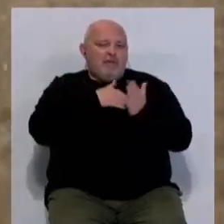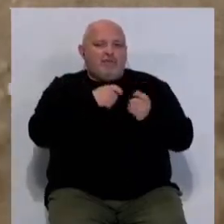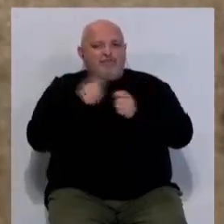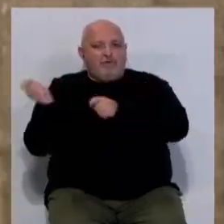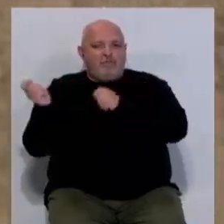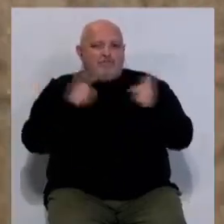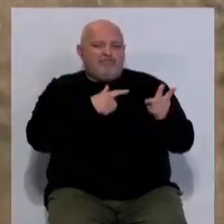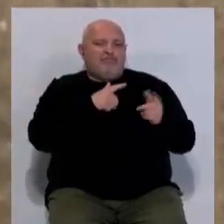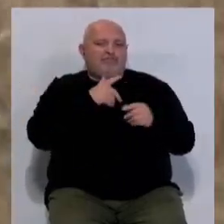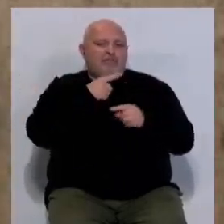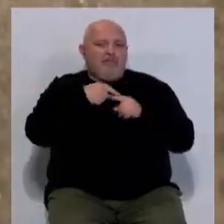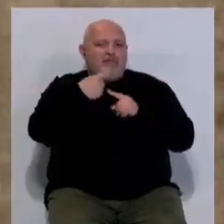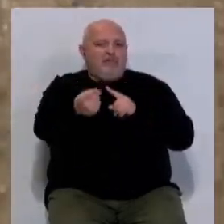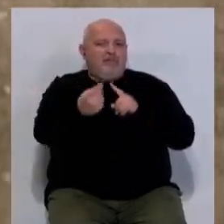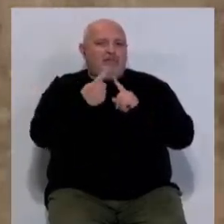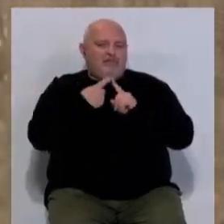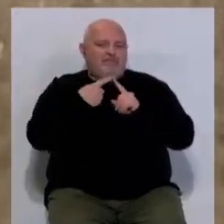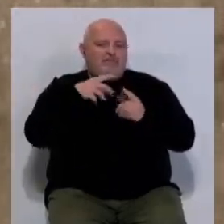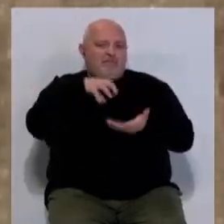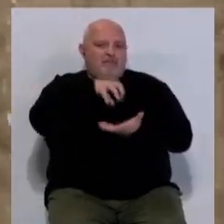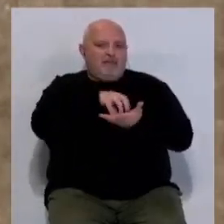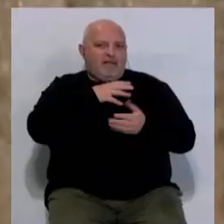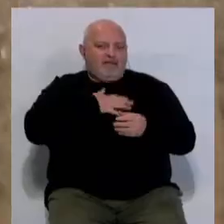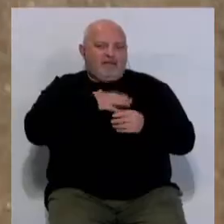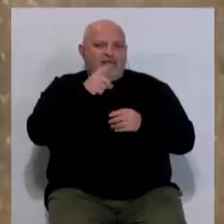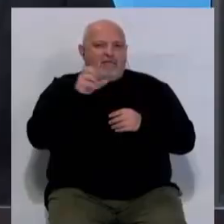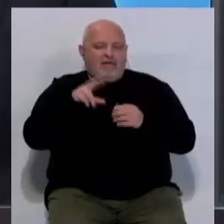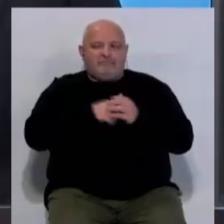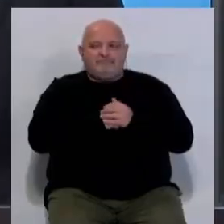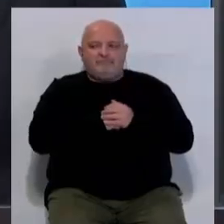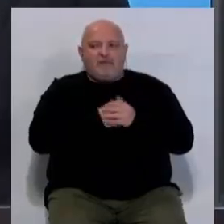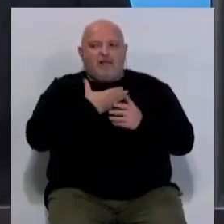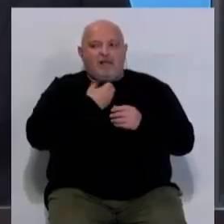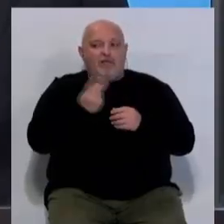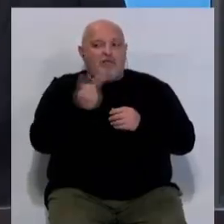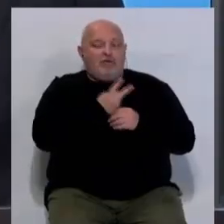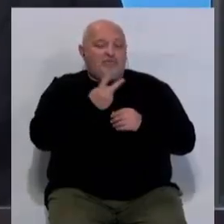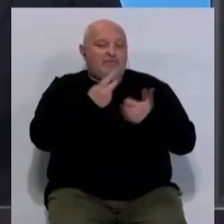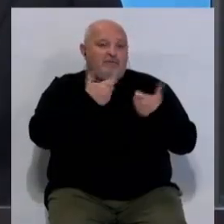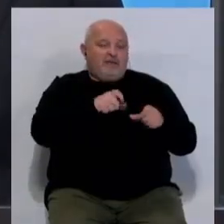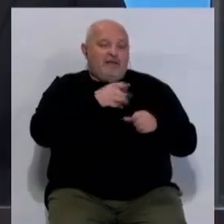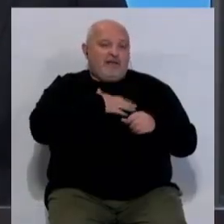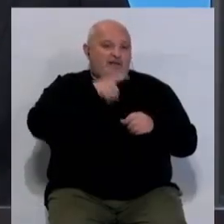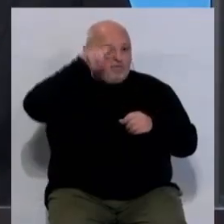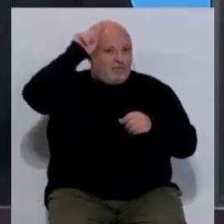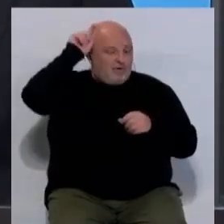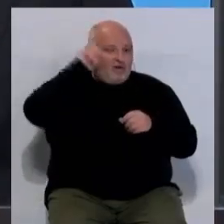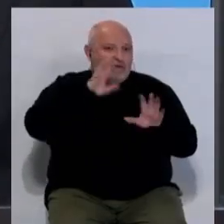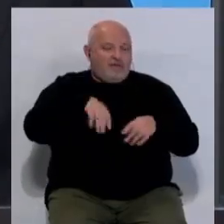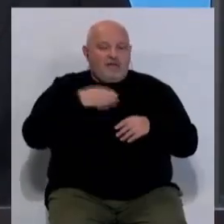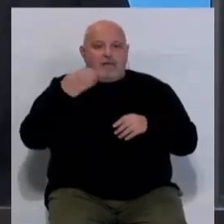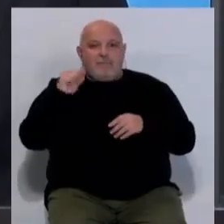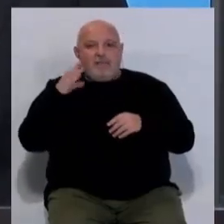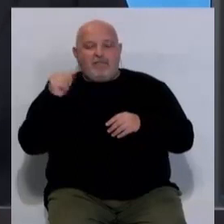cisterna que se desplacen hasta las instalaciones de la EDAR. Los alcaldes de ambas localidades, Bruno García y Patricia